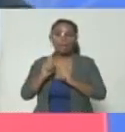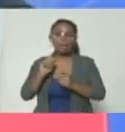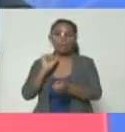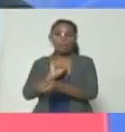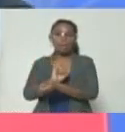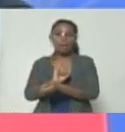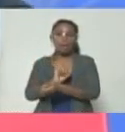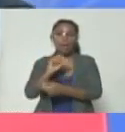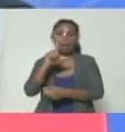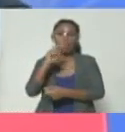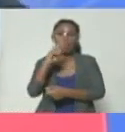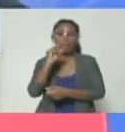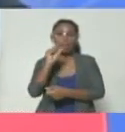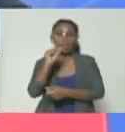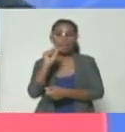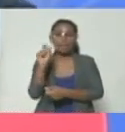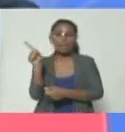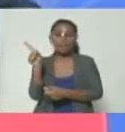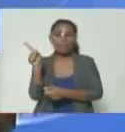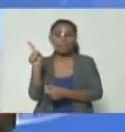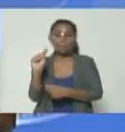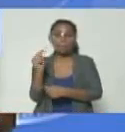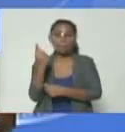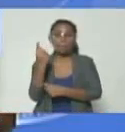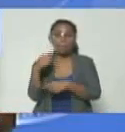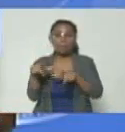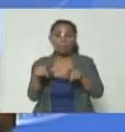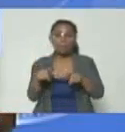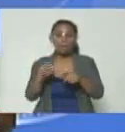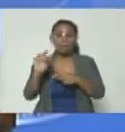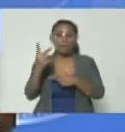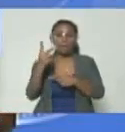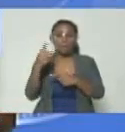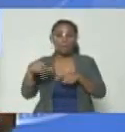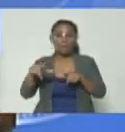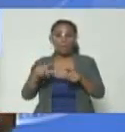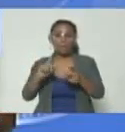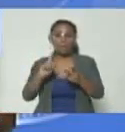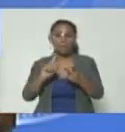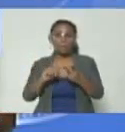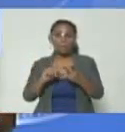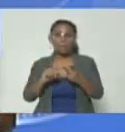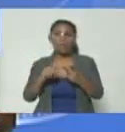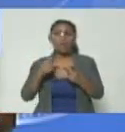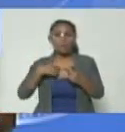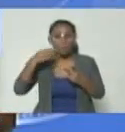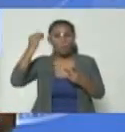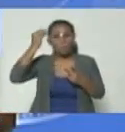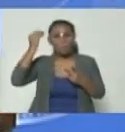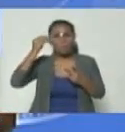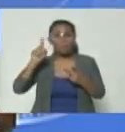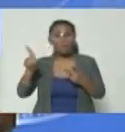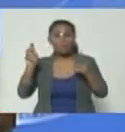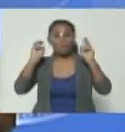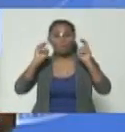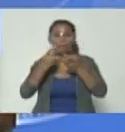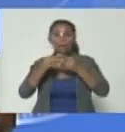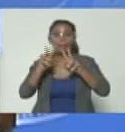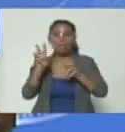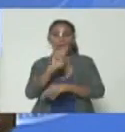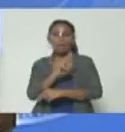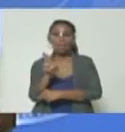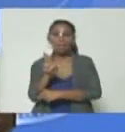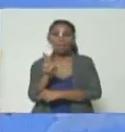Luis Somasa eso en primer lugar en segundo lugar yo creo que en aras de la paz de la república